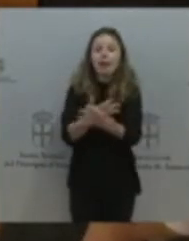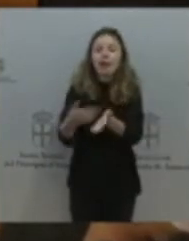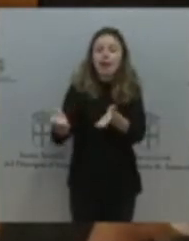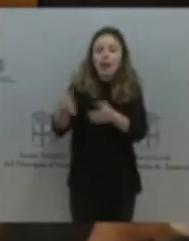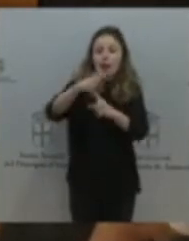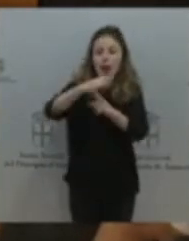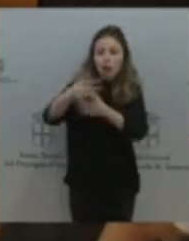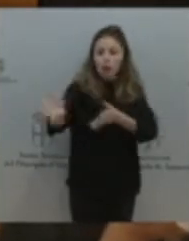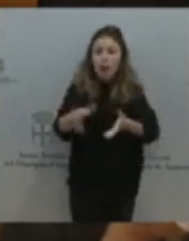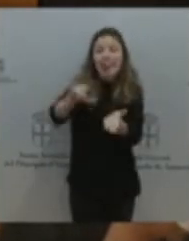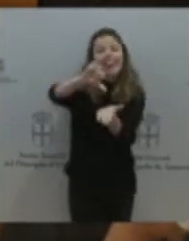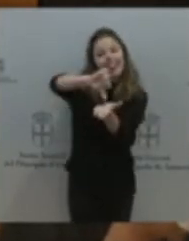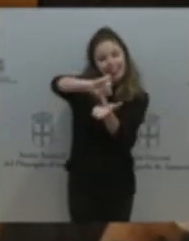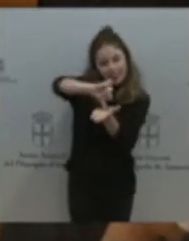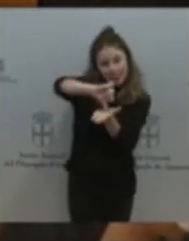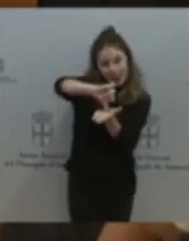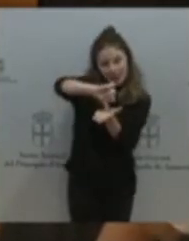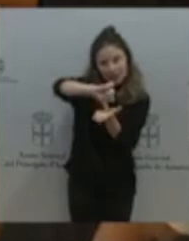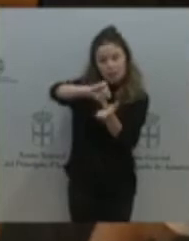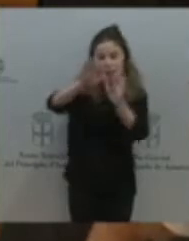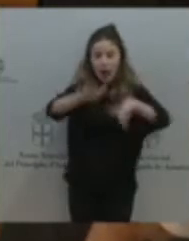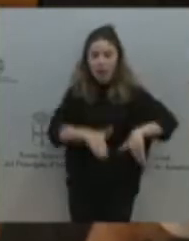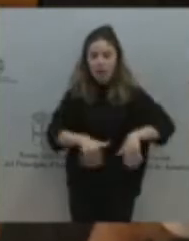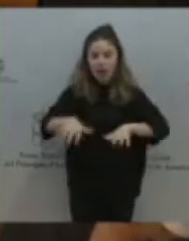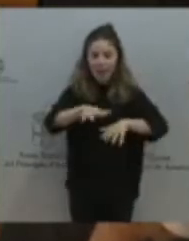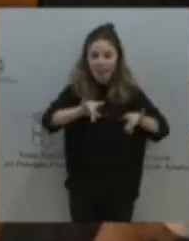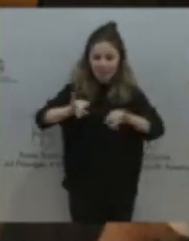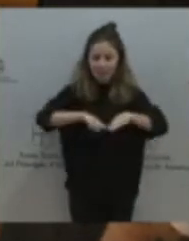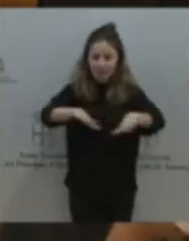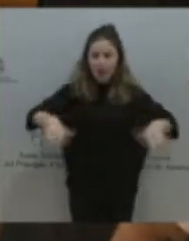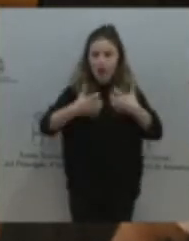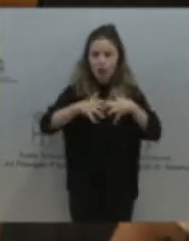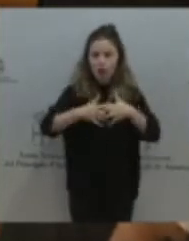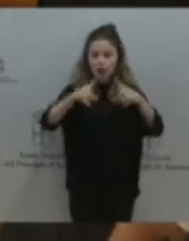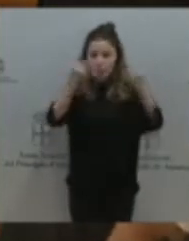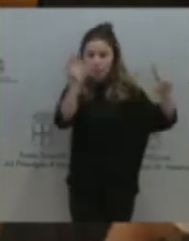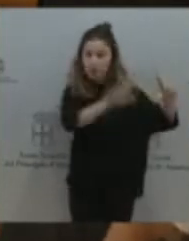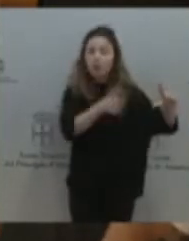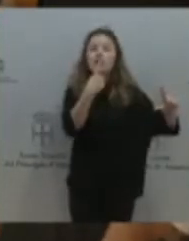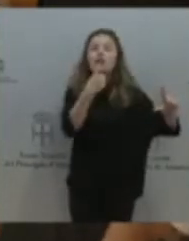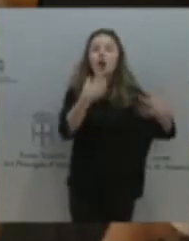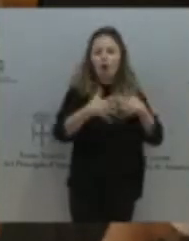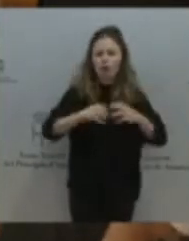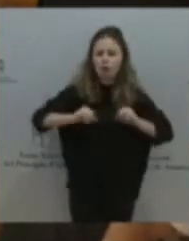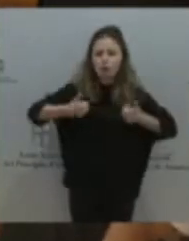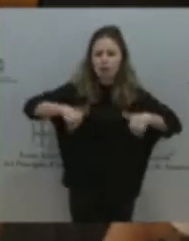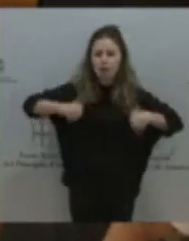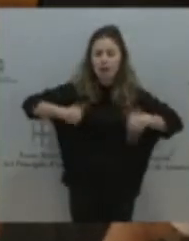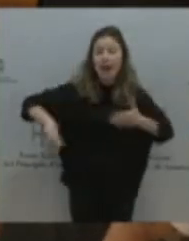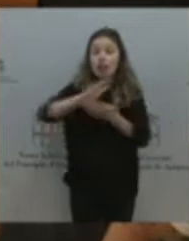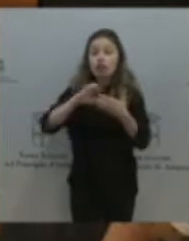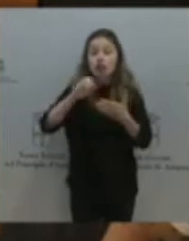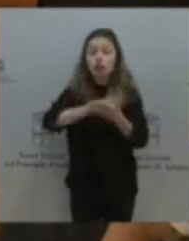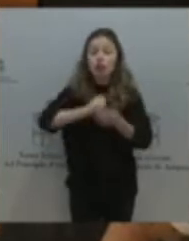terreno industrial, en el occidente asturiano los que ya están funcionando en rojo y todos los de azul los que se quieren poner norte y sur del